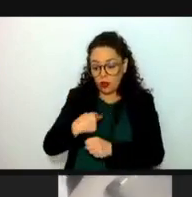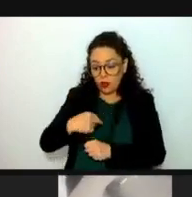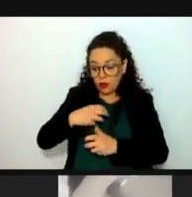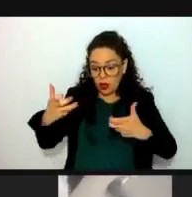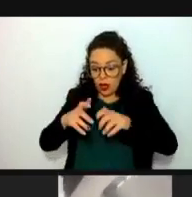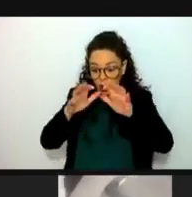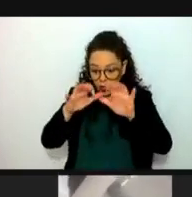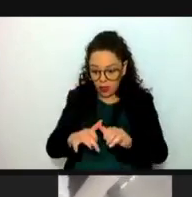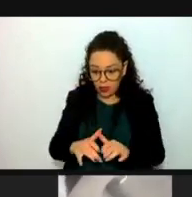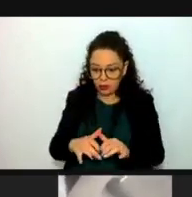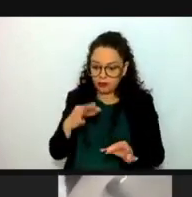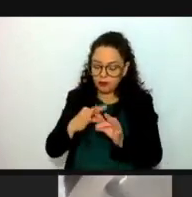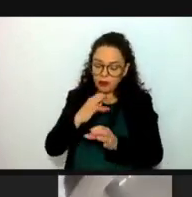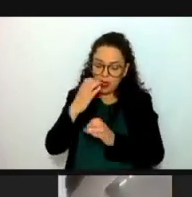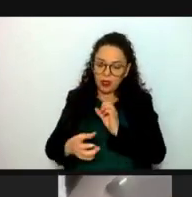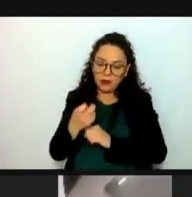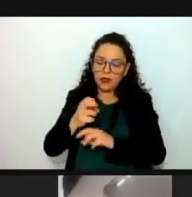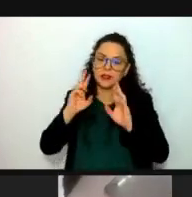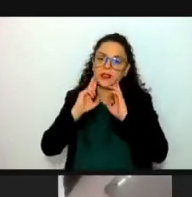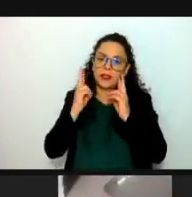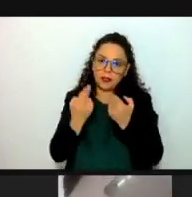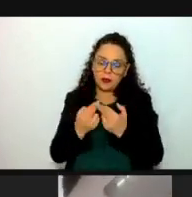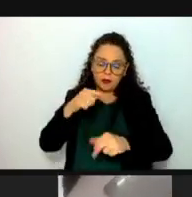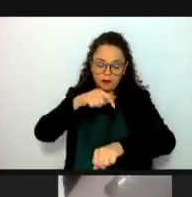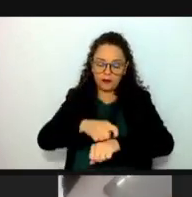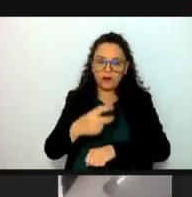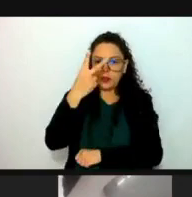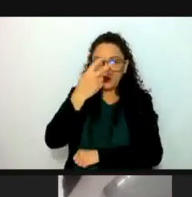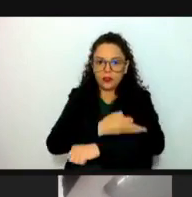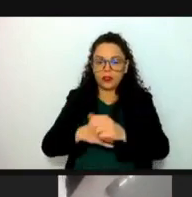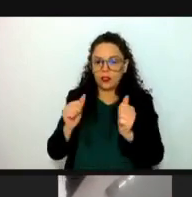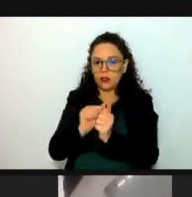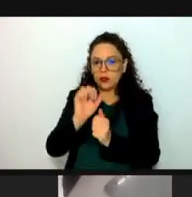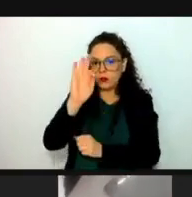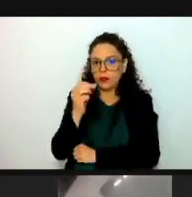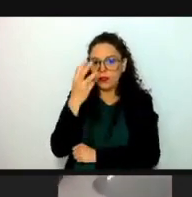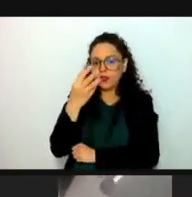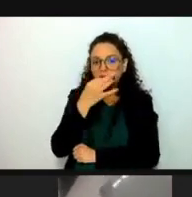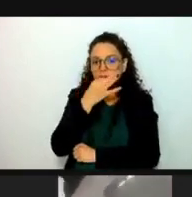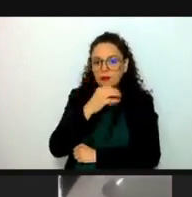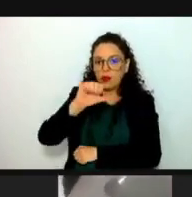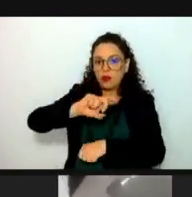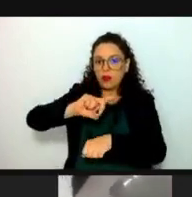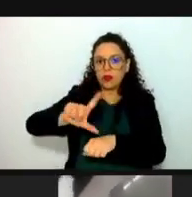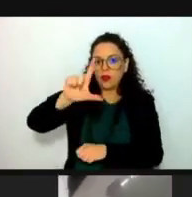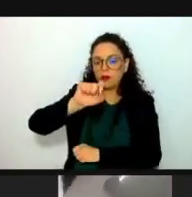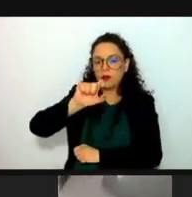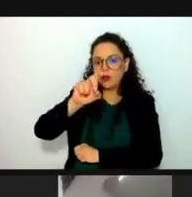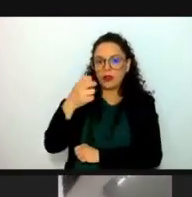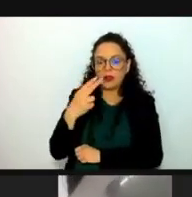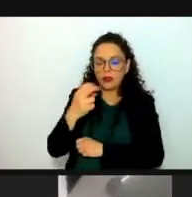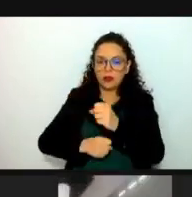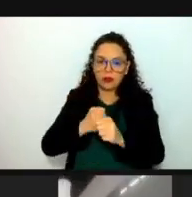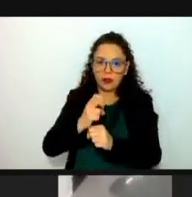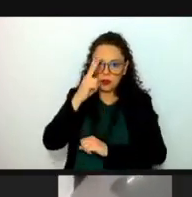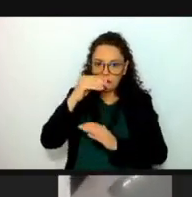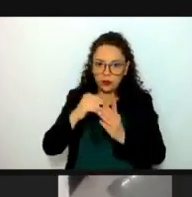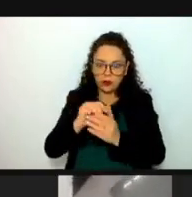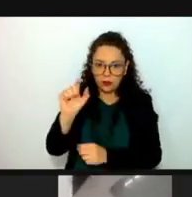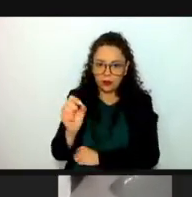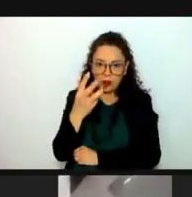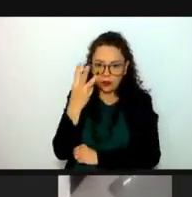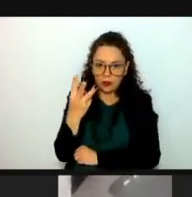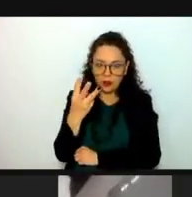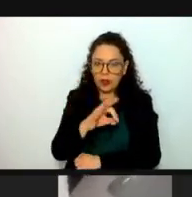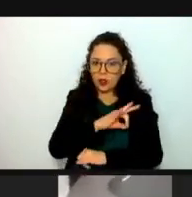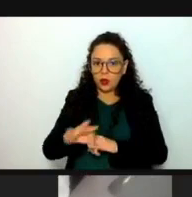finalizada la sesión, siendo las catorce horas con cuarenta y tres minutos del lunes veintisiete de noviembre de dos mil veintitrés. Por último,